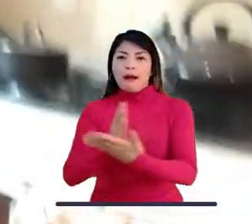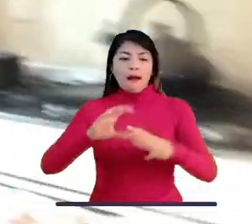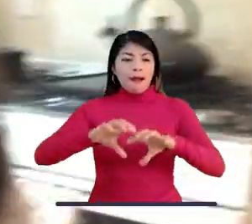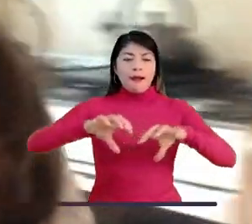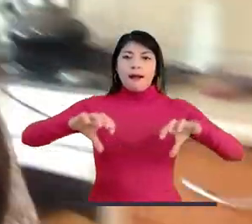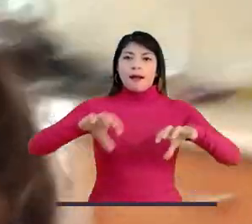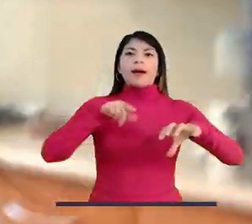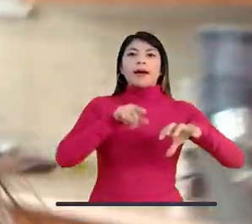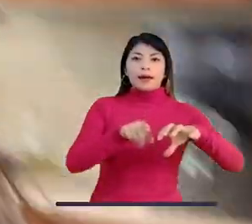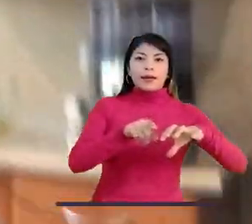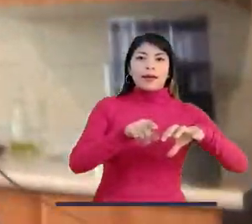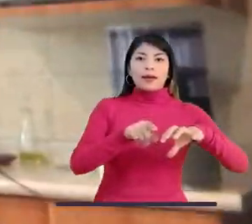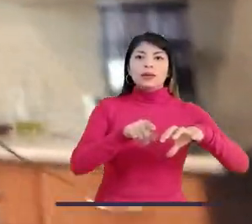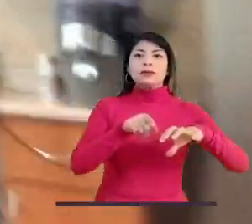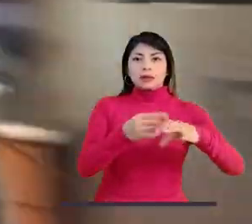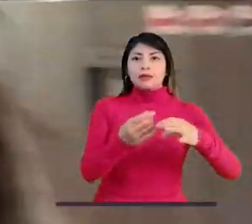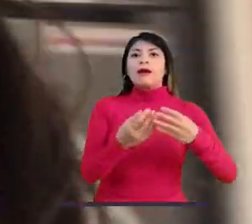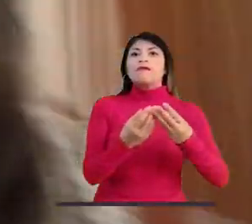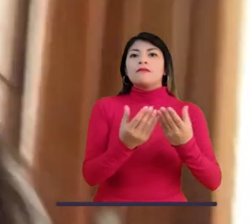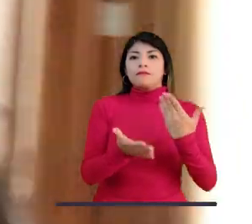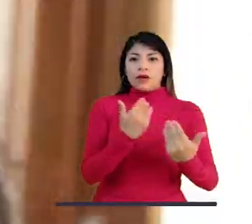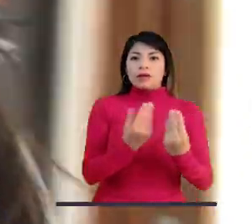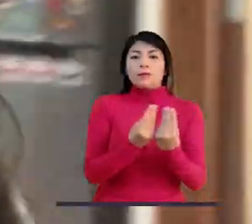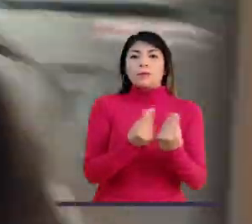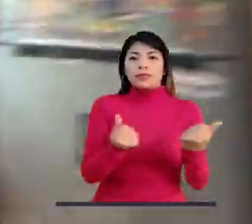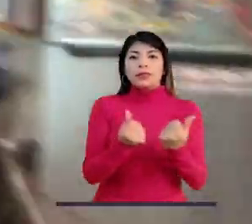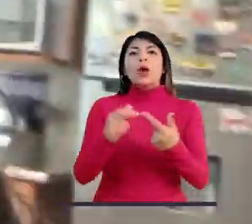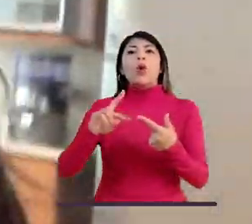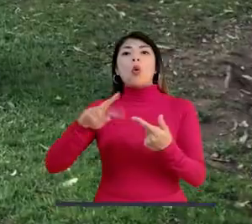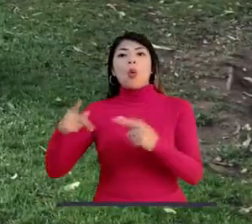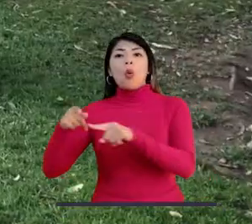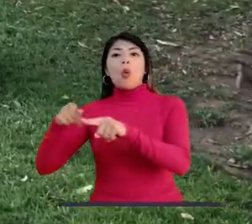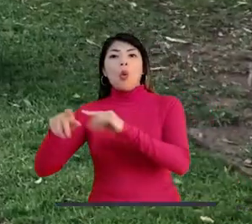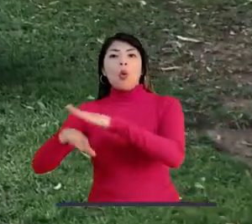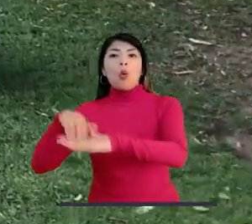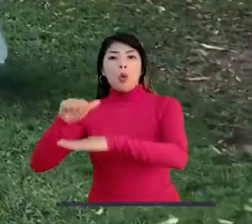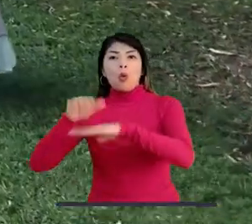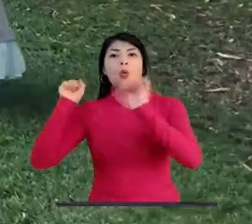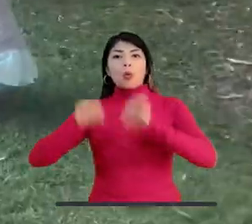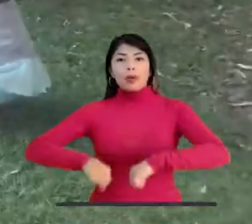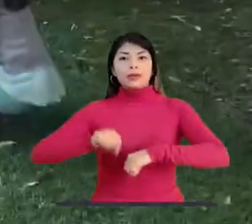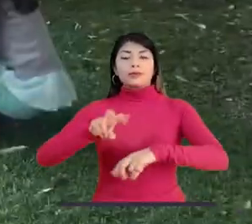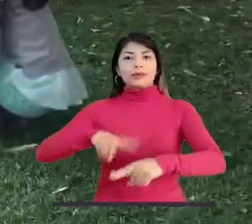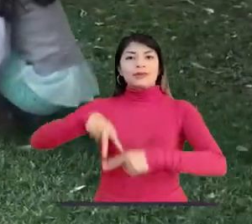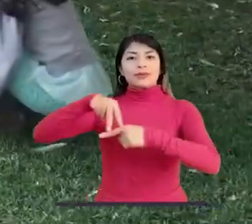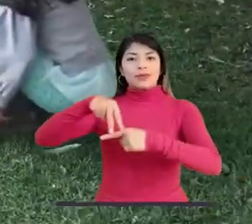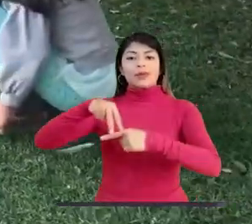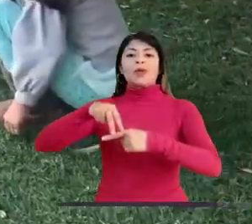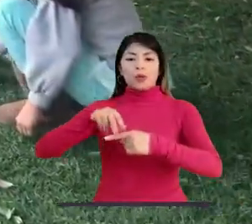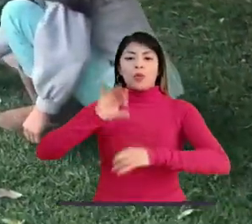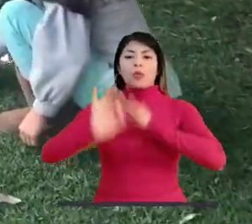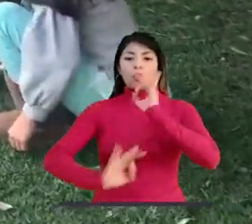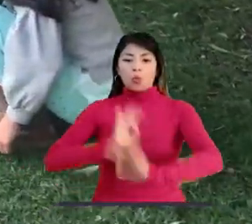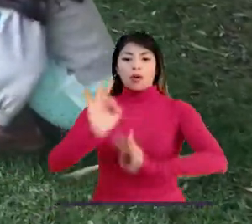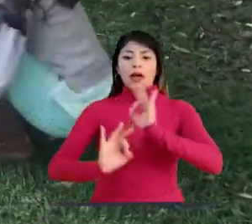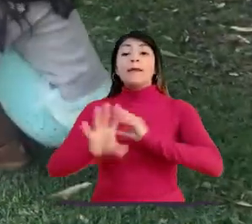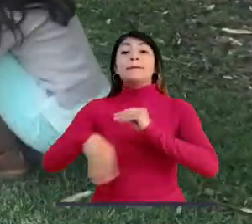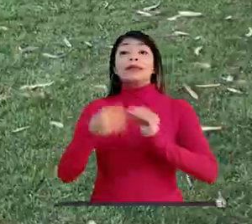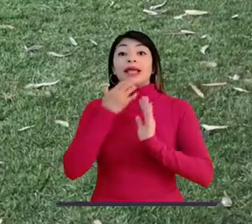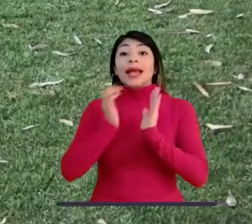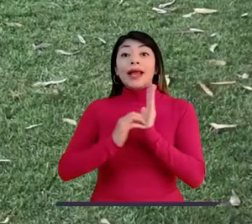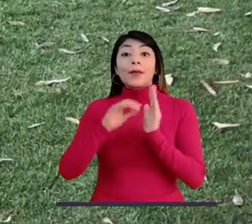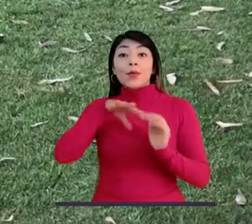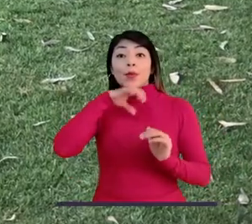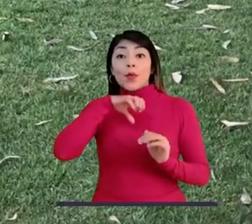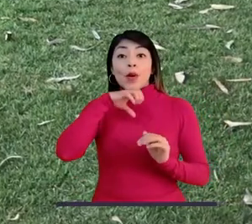reciclar de orgánico e inorgánico. Tres, cuidar los recursos. Yo recojo